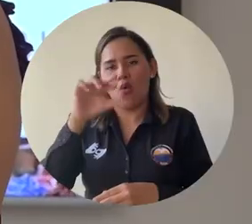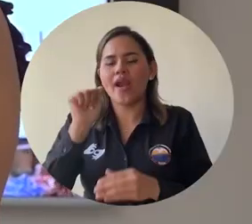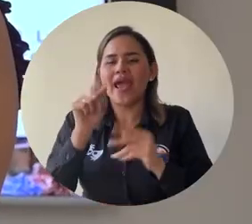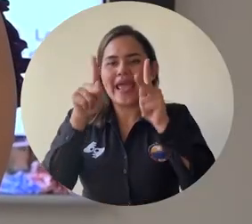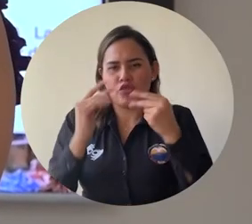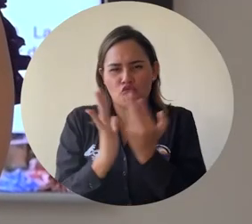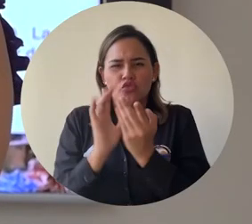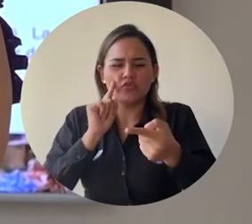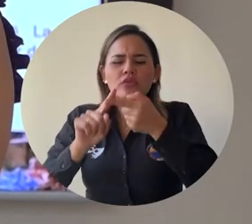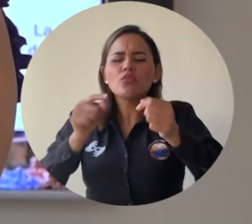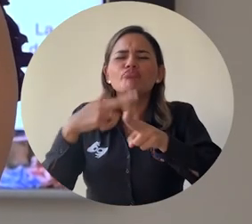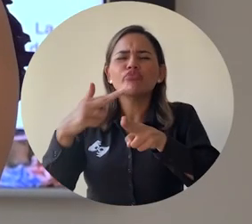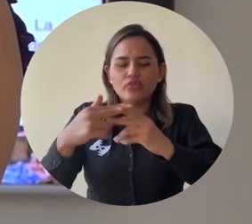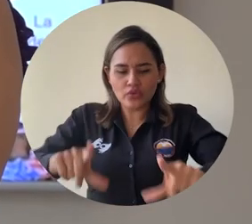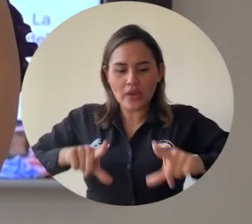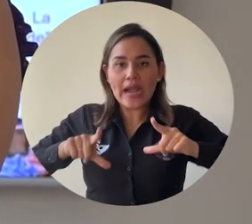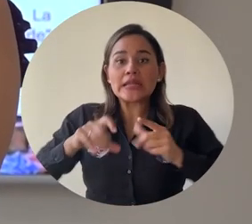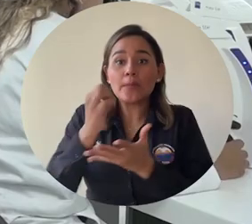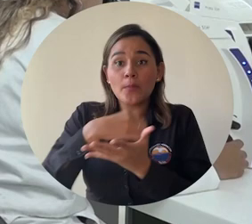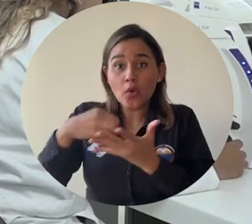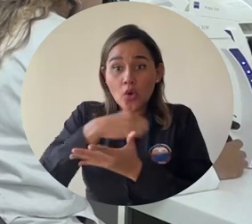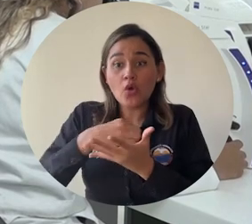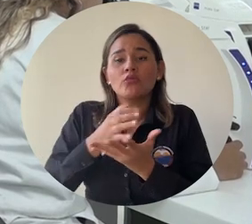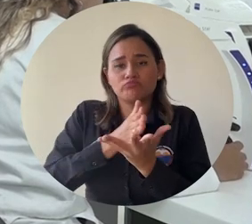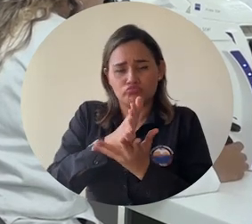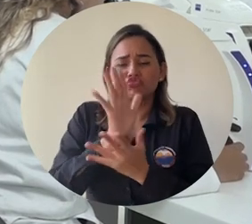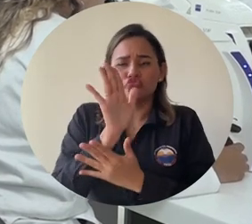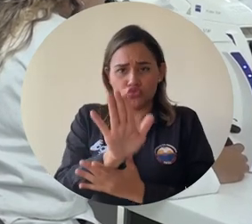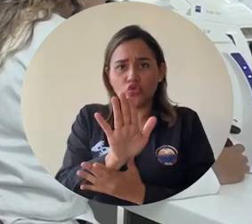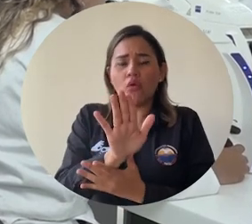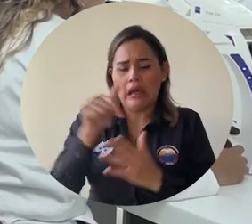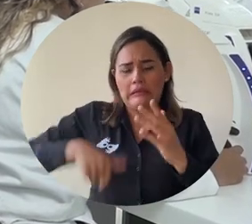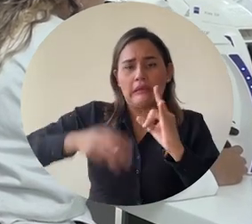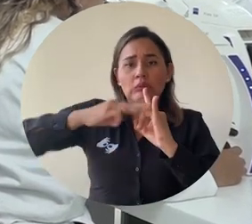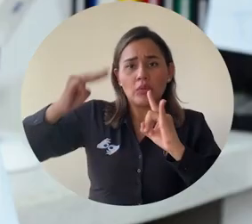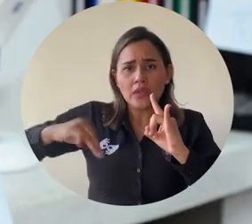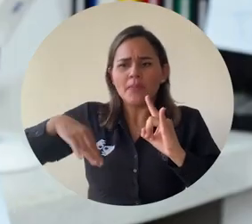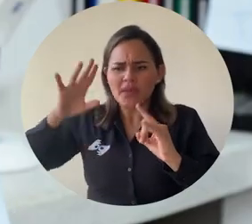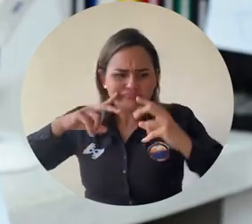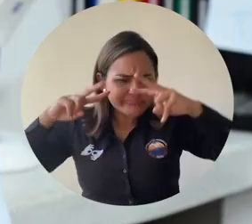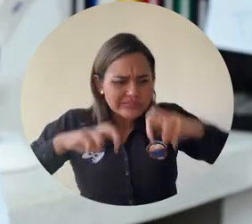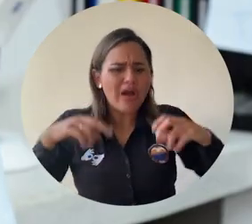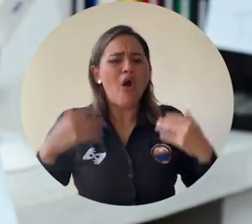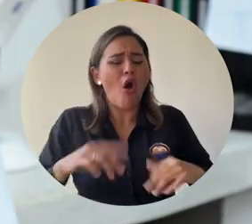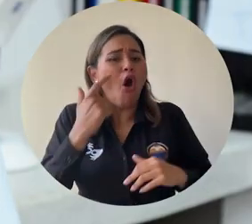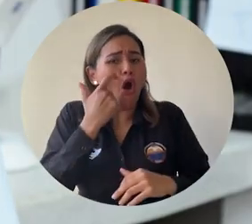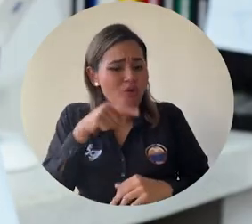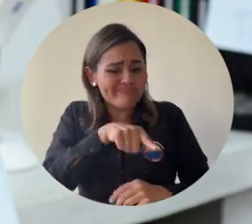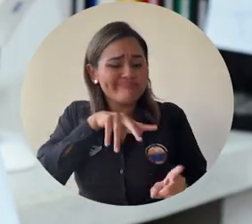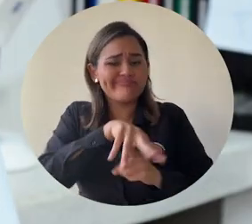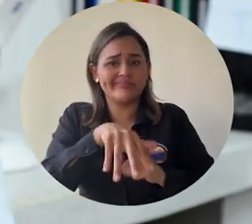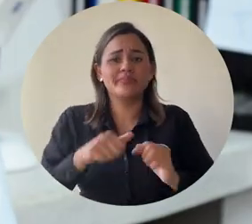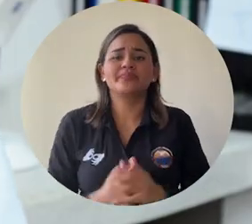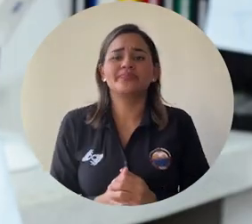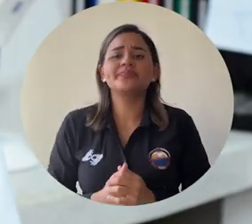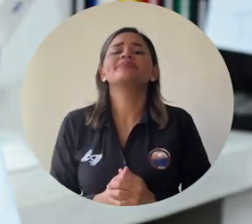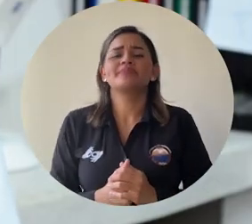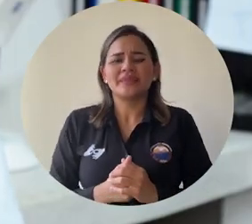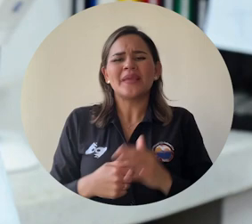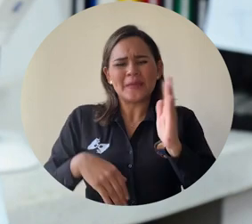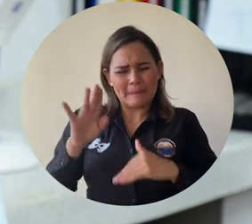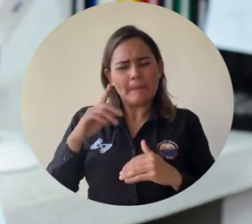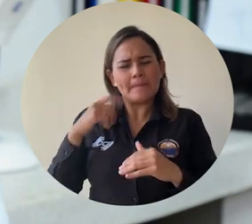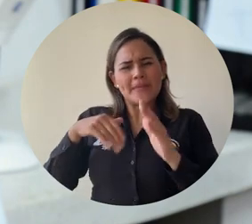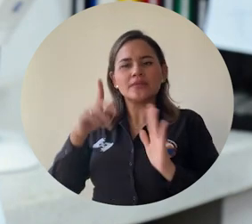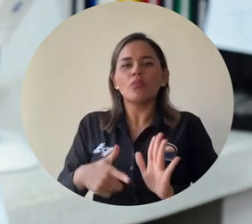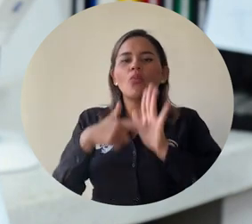Fragoso Velásquez, estudiante de grado del Programa de Biología de la Universidad del Magdalena. Mi tesis se llama Microplásticos en Pesas de Importancia Comercial